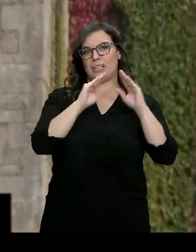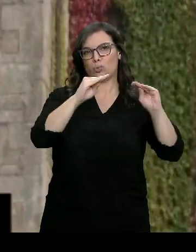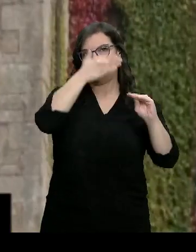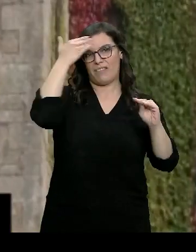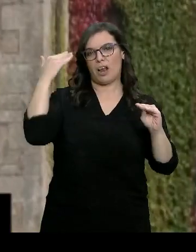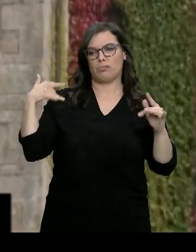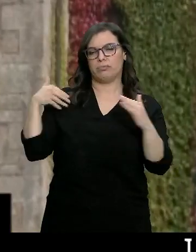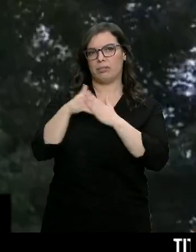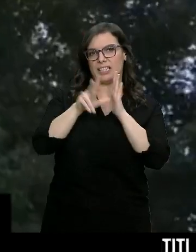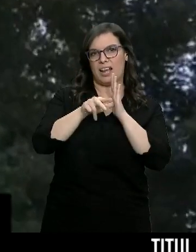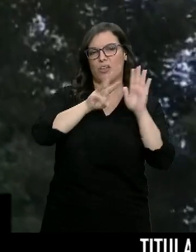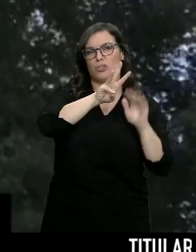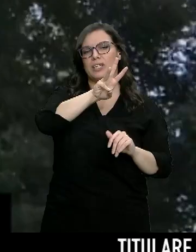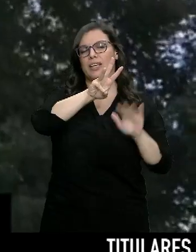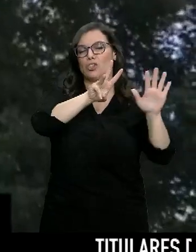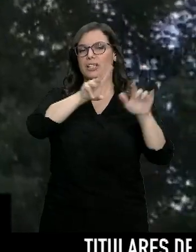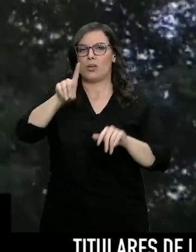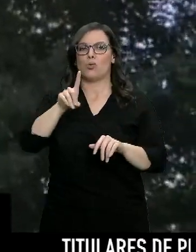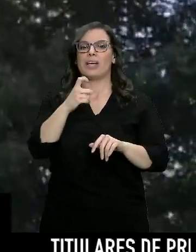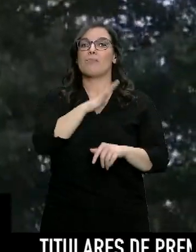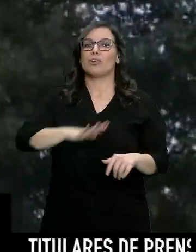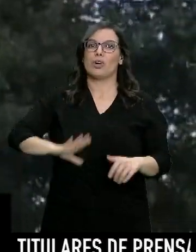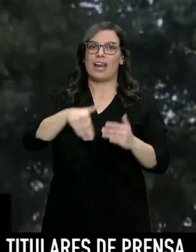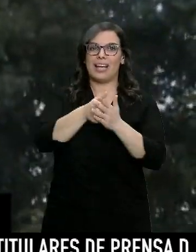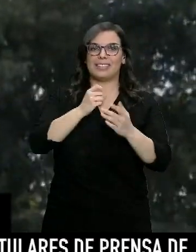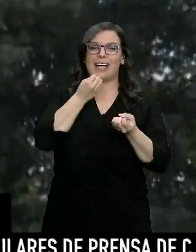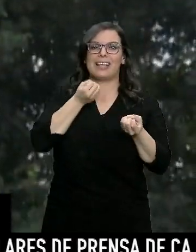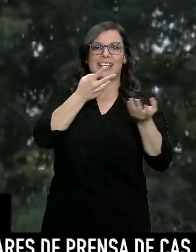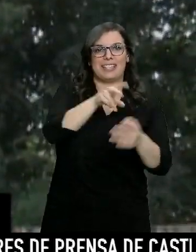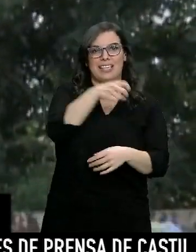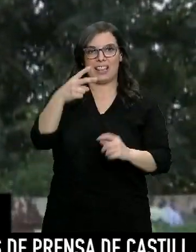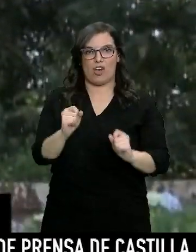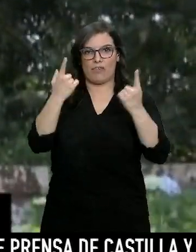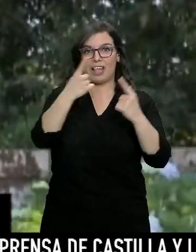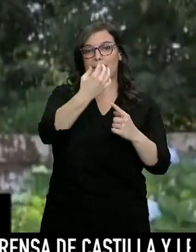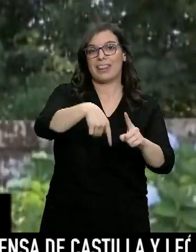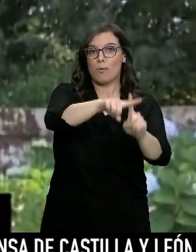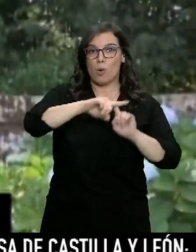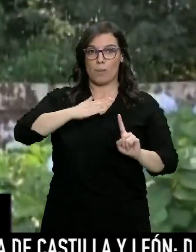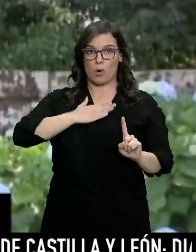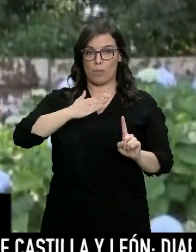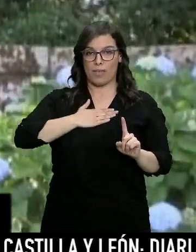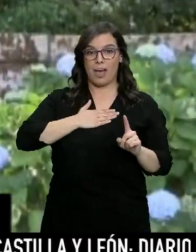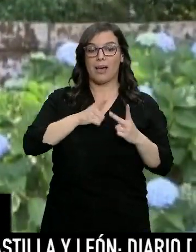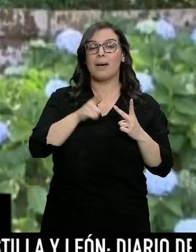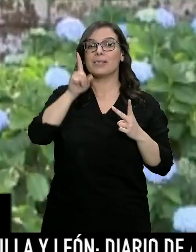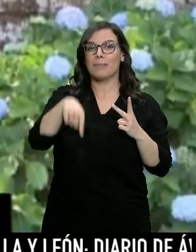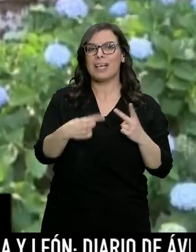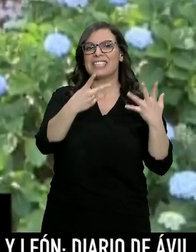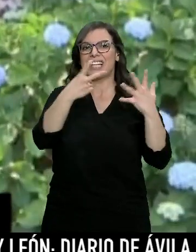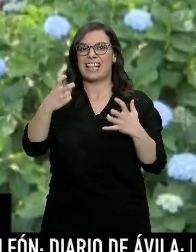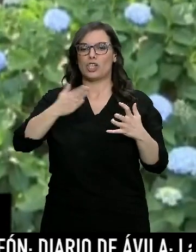entrega, eso sí, es provisional hasta que no haya una sentencia definitiva. Los herederos deben devolver el palacio, además de cerca de 700